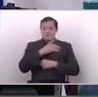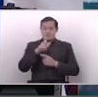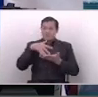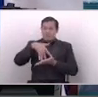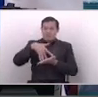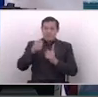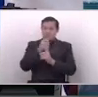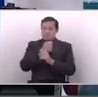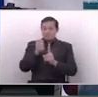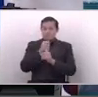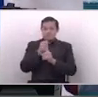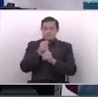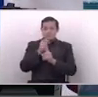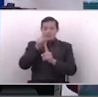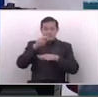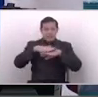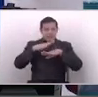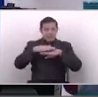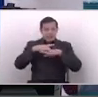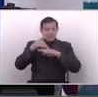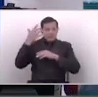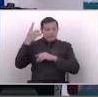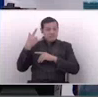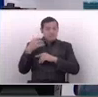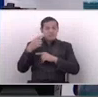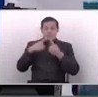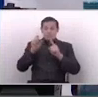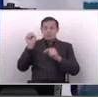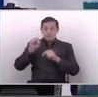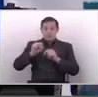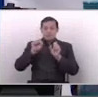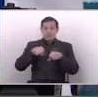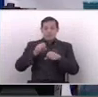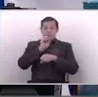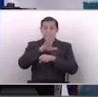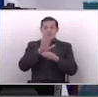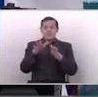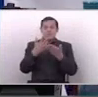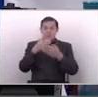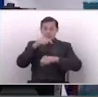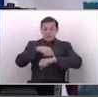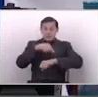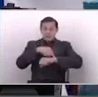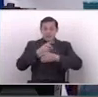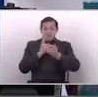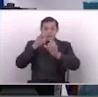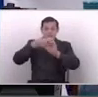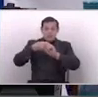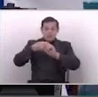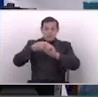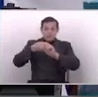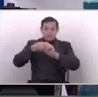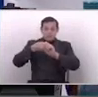vulnerar a pesar de sus noticias amarillistas, pero lo que sí les puedo decir es que al momento de entrar al